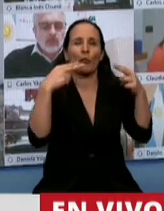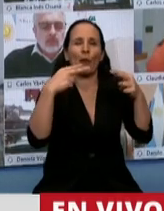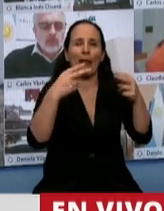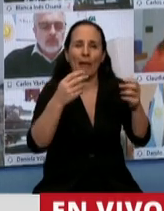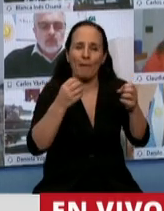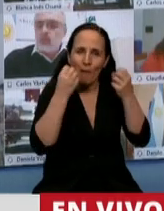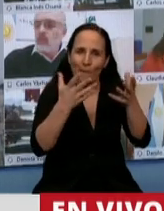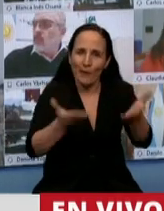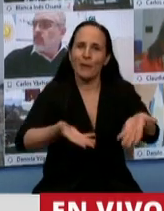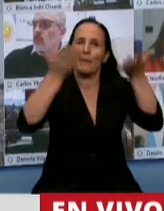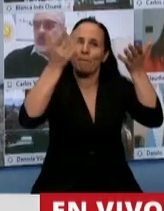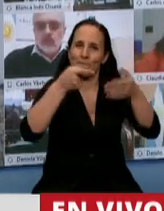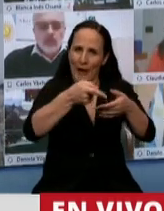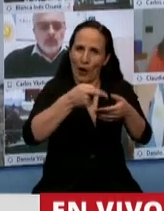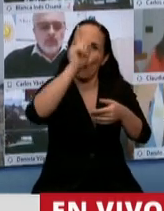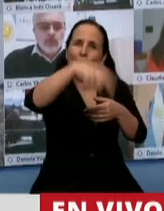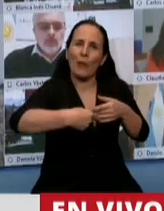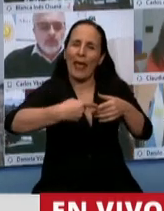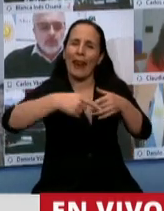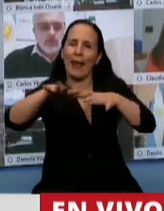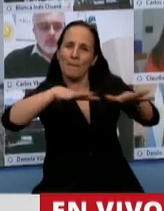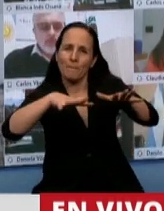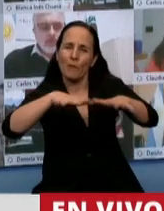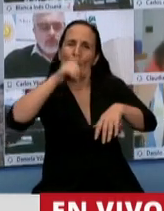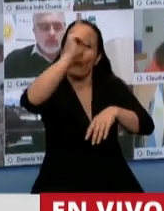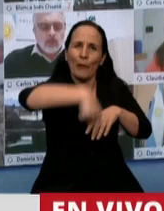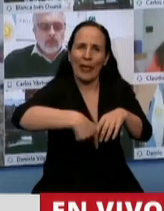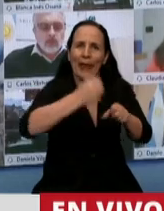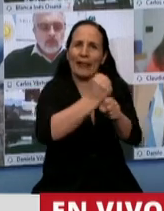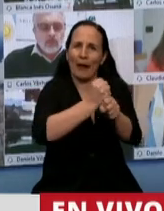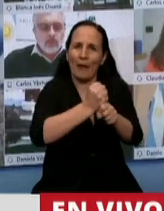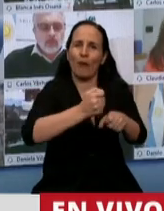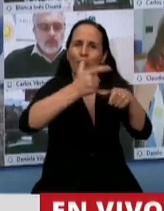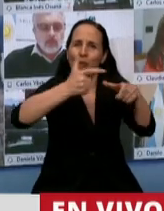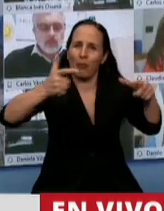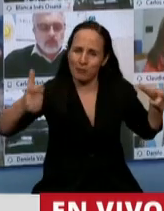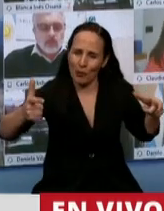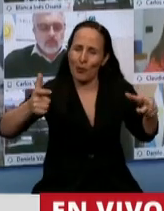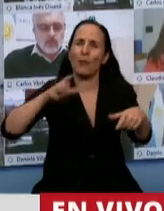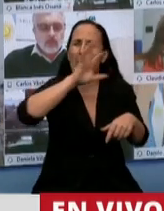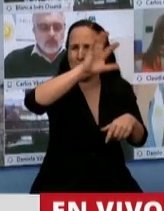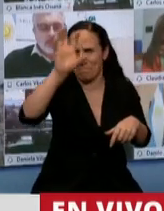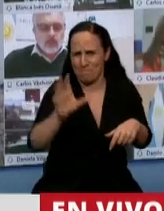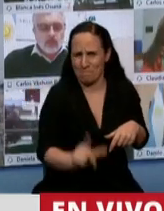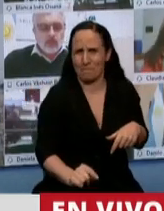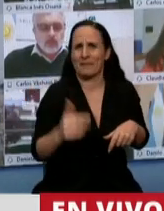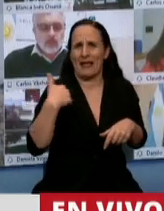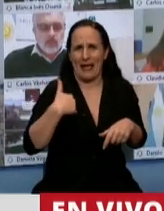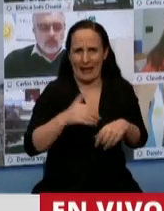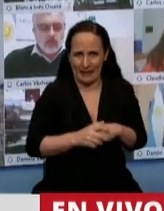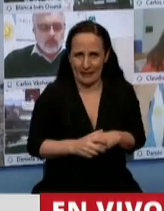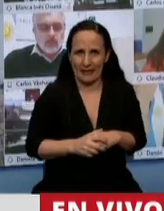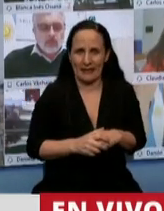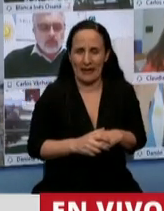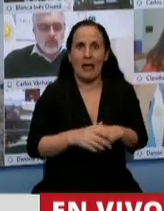dinamizando y generando trabajo en los puntos más hermosos de nuestro país, como también generando trabajo a